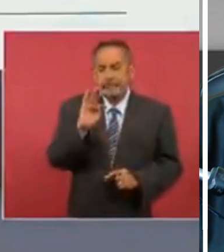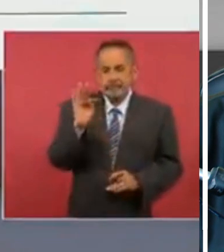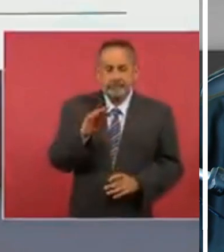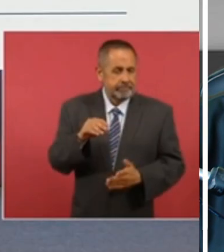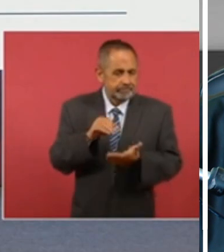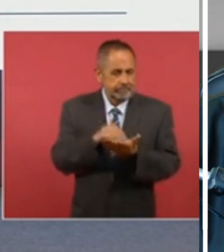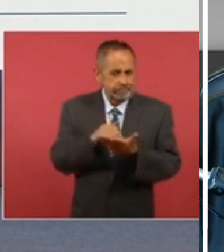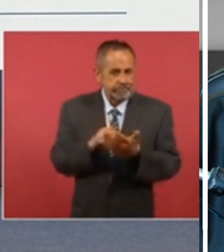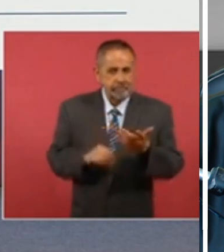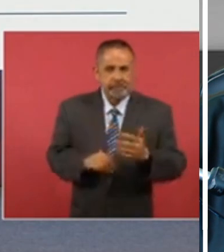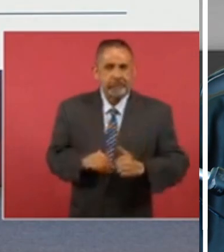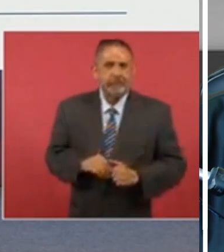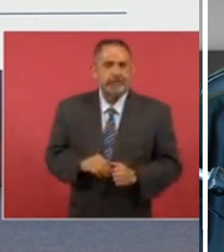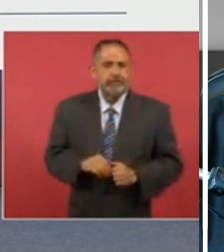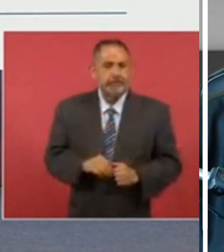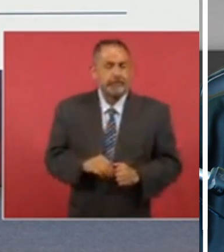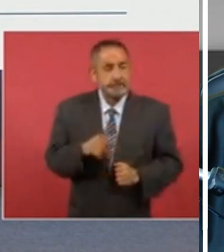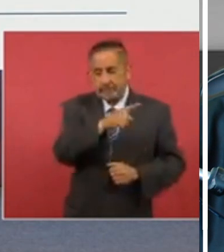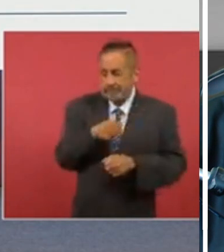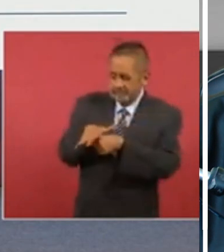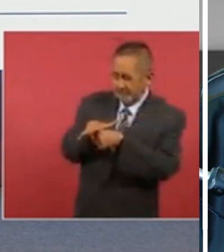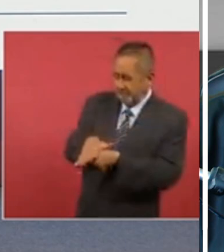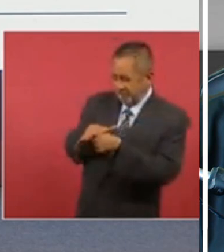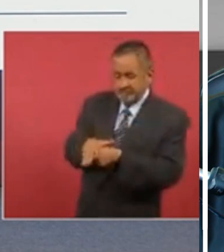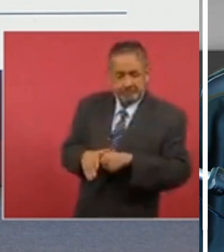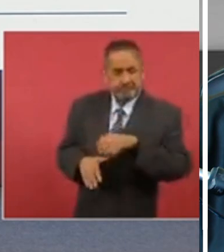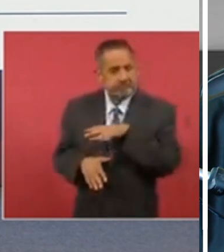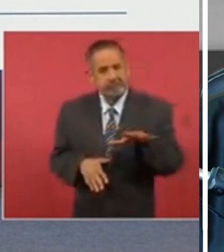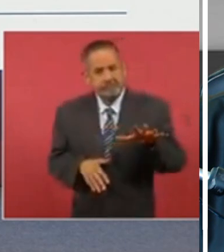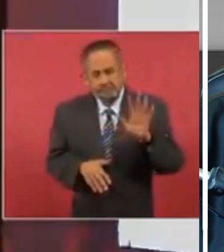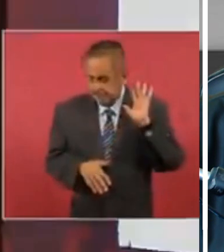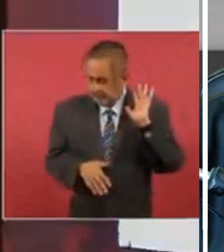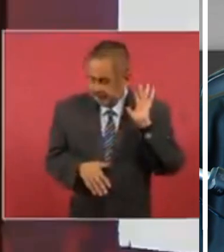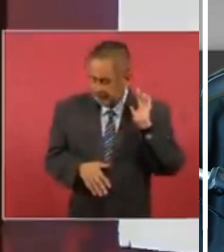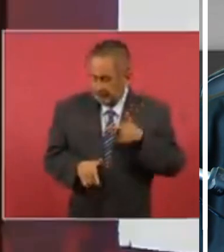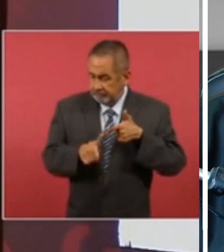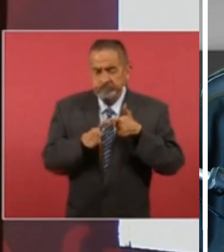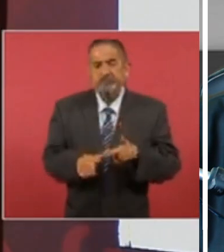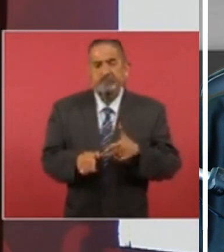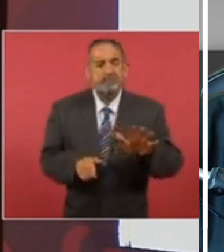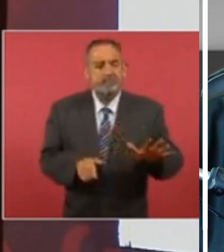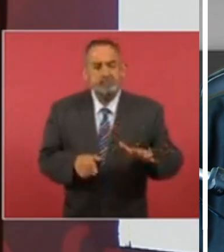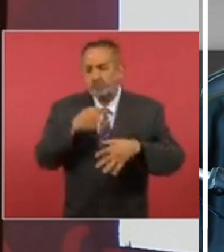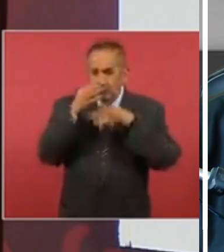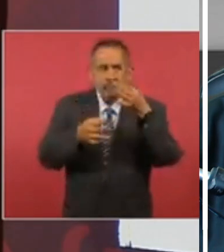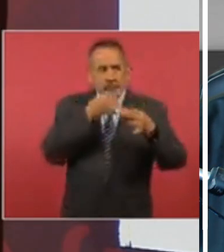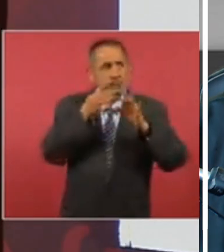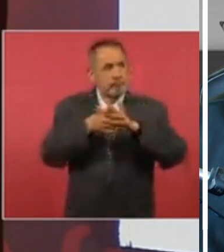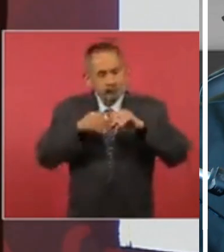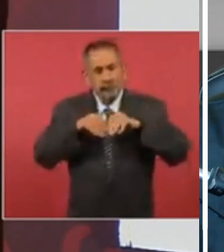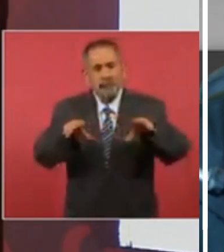presionando pues vamos nosotros a estar informándole